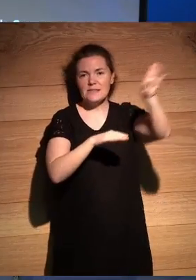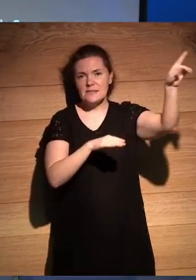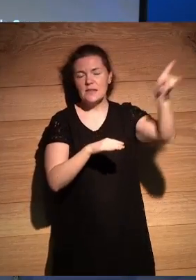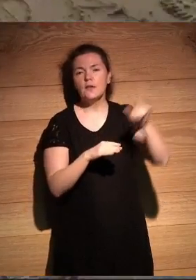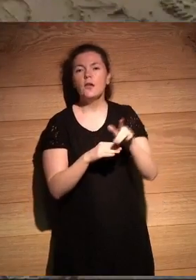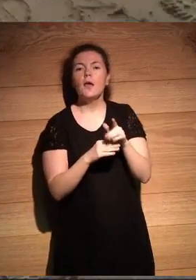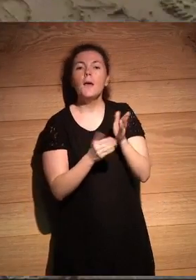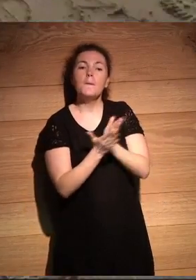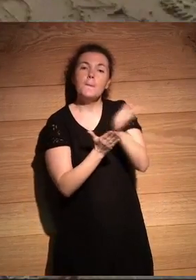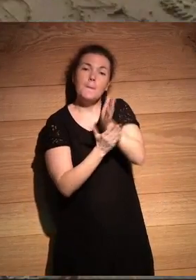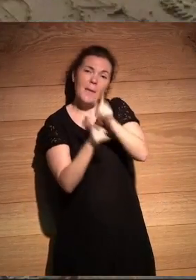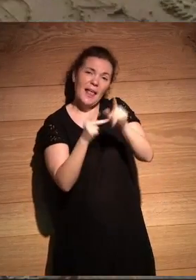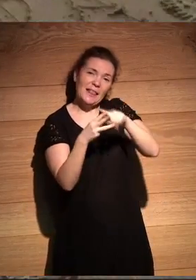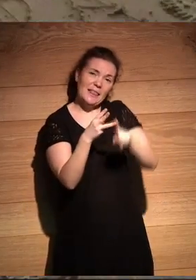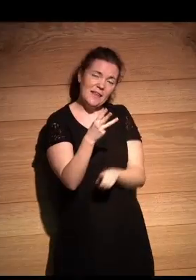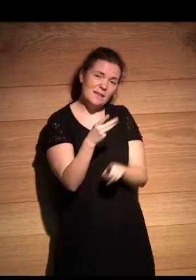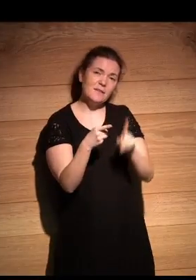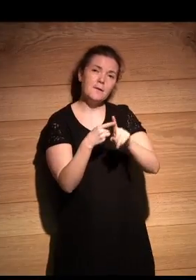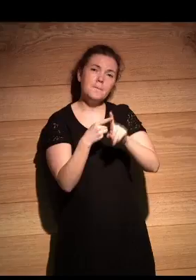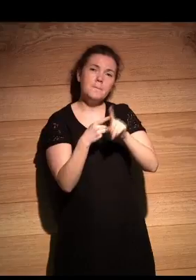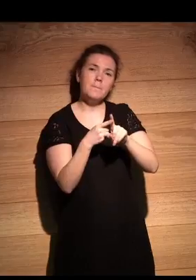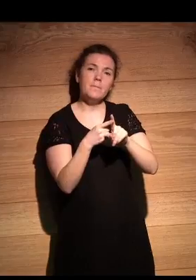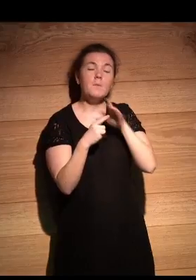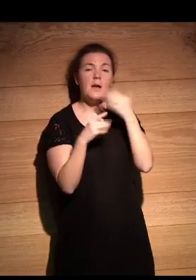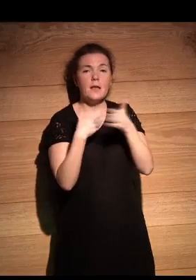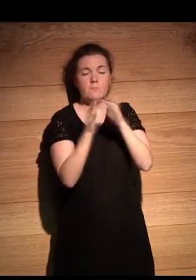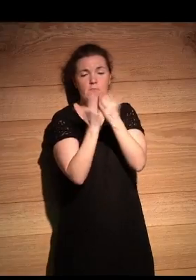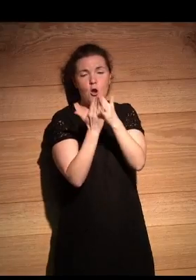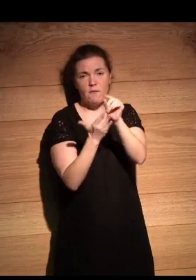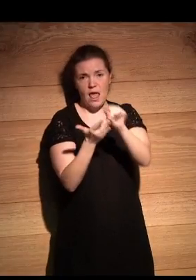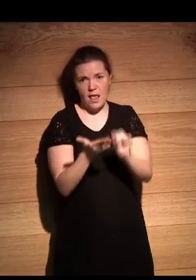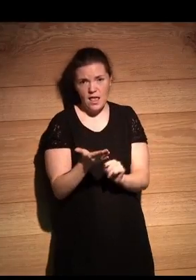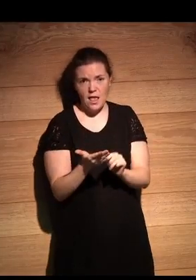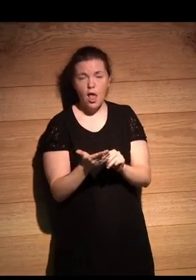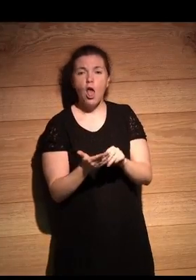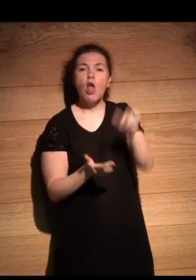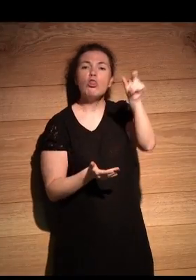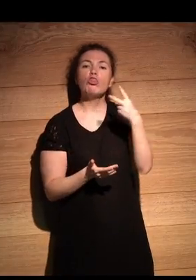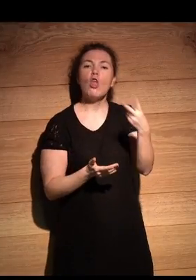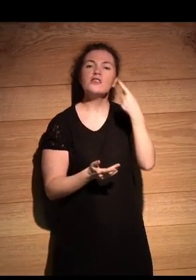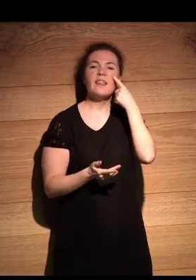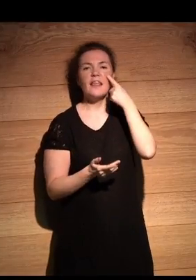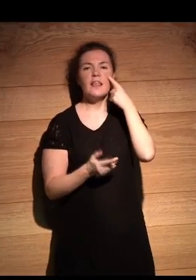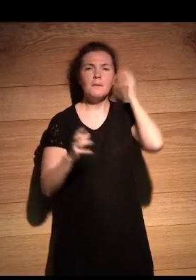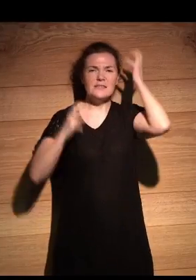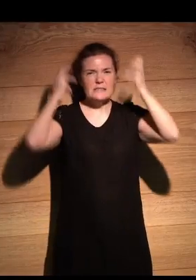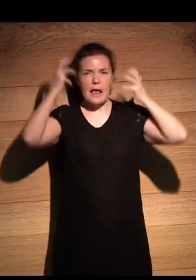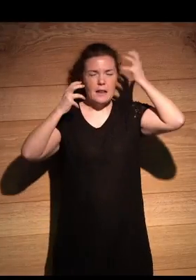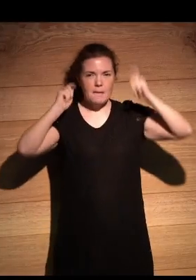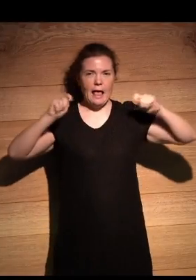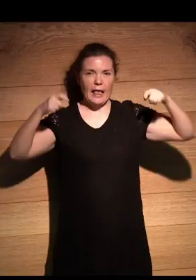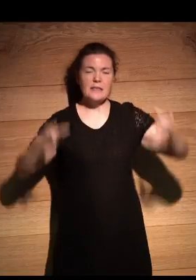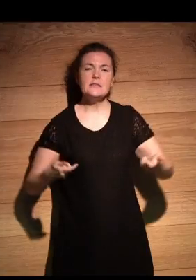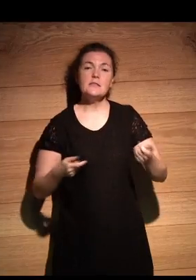vértices. Uno, como hablábamos antes, era la propia novela de Roberto, Los detectives salvajes, y su tercer capítulo, que se